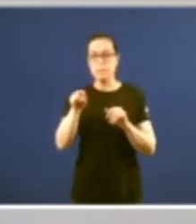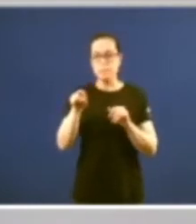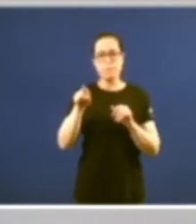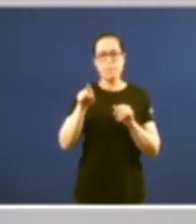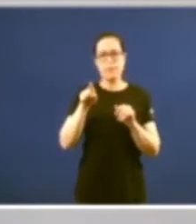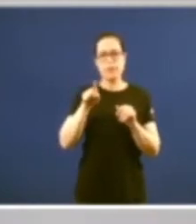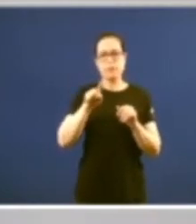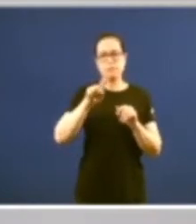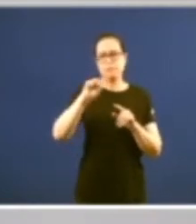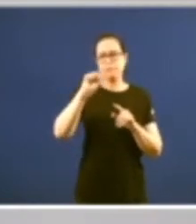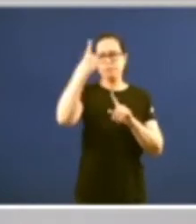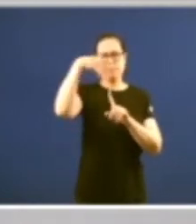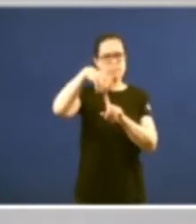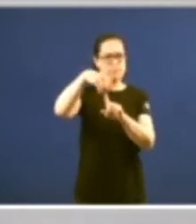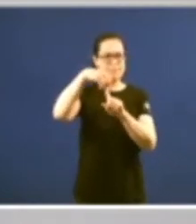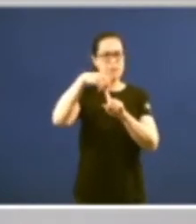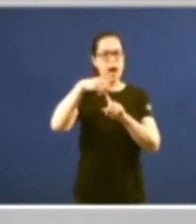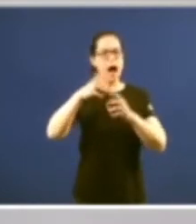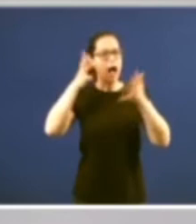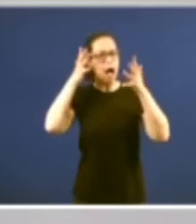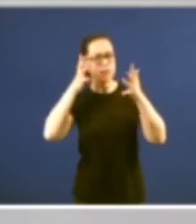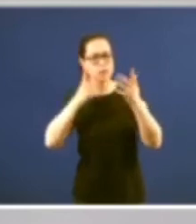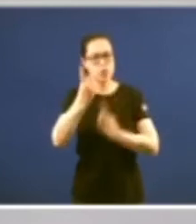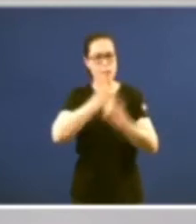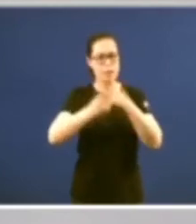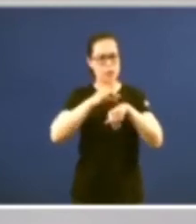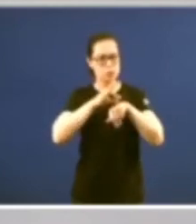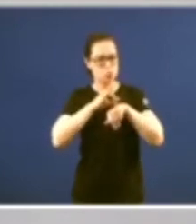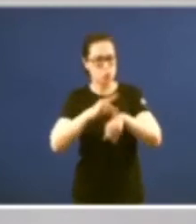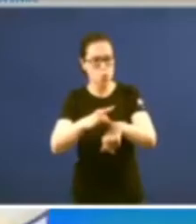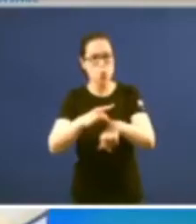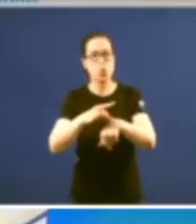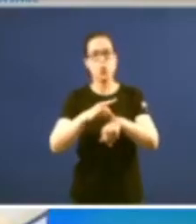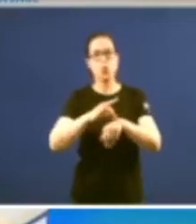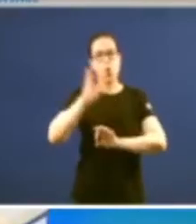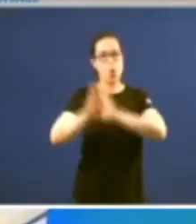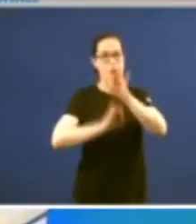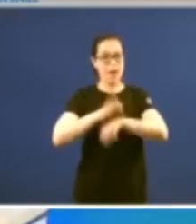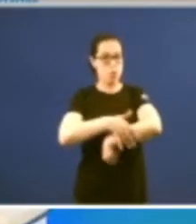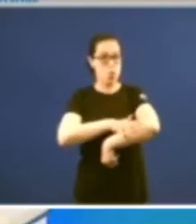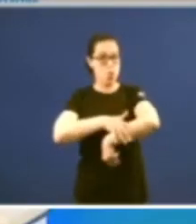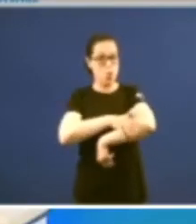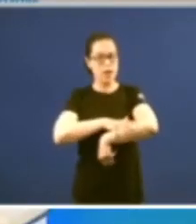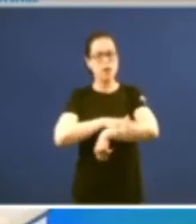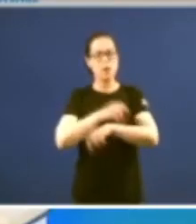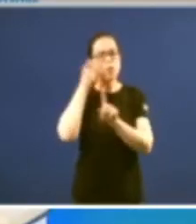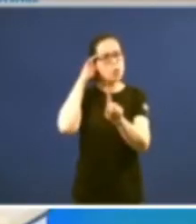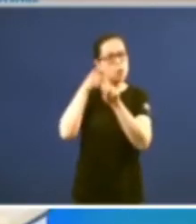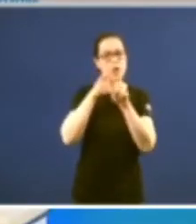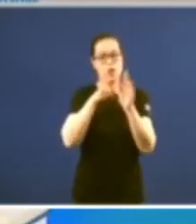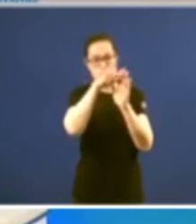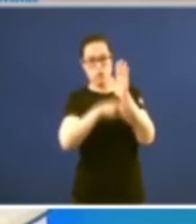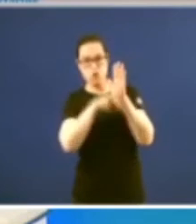asesoramiento y en este caso precisamente al órgano de gobierno propiciando que el desarrollo normativo